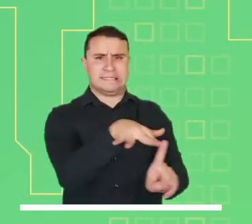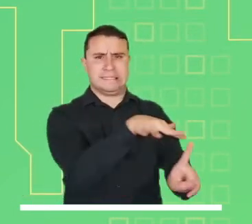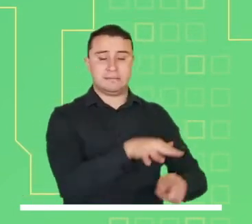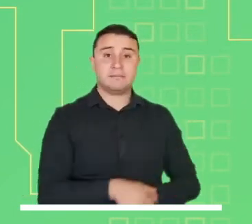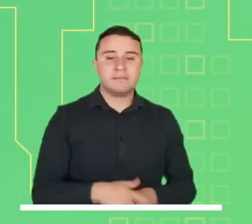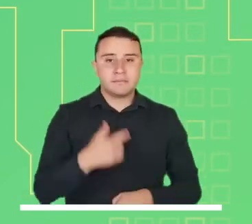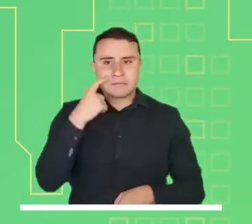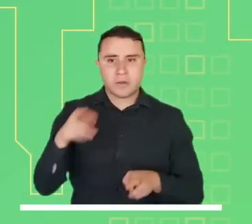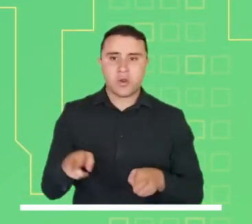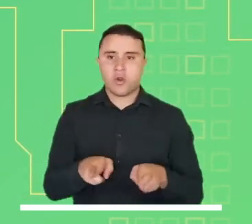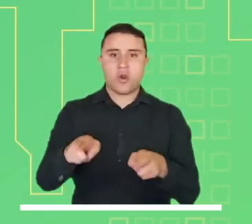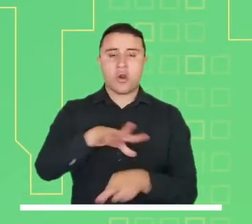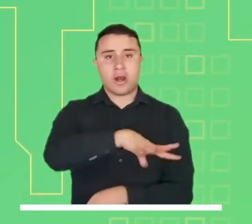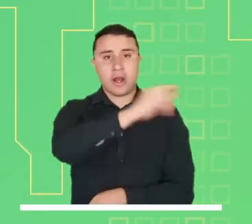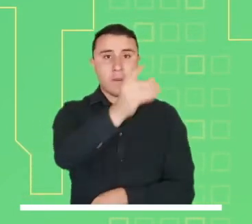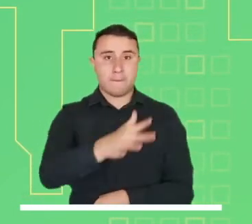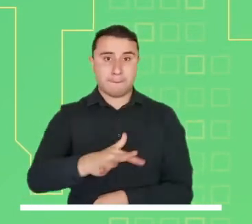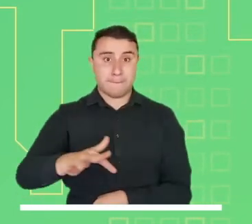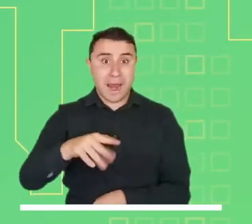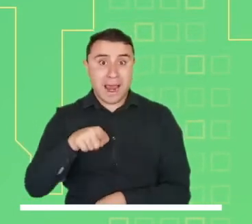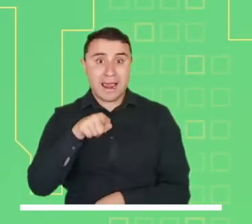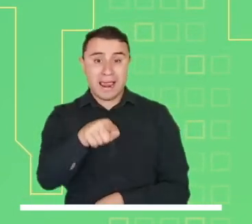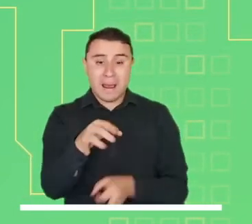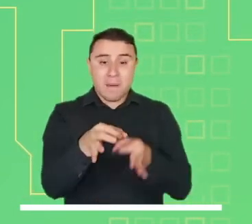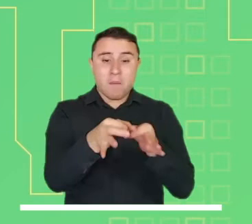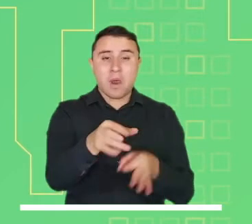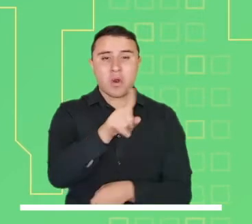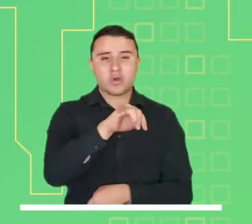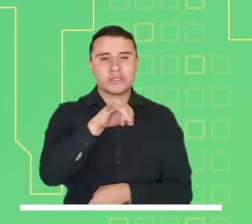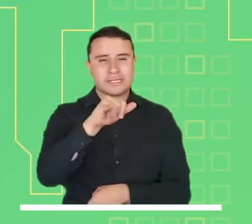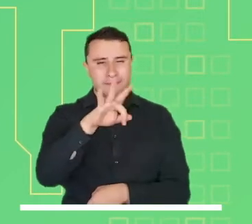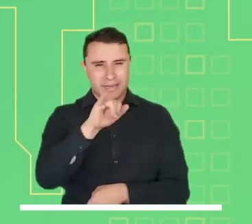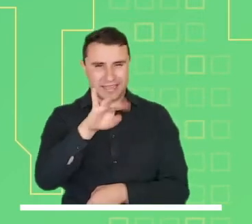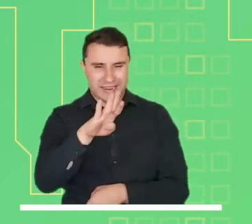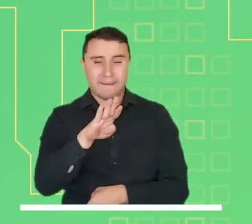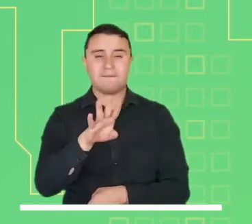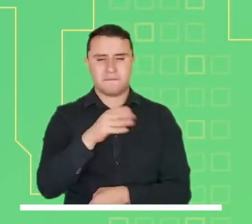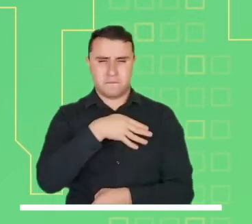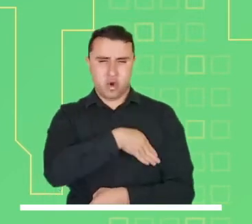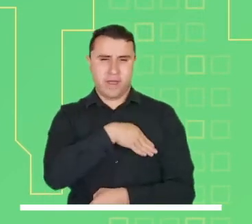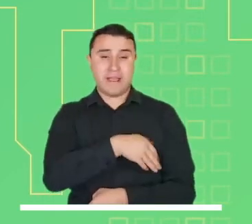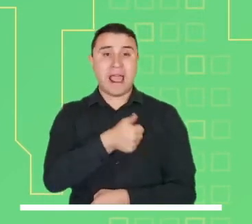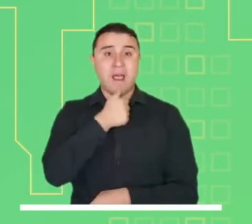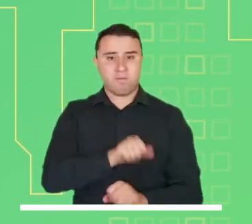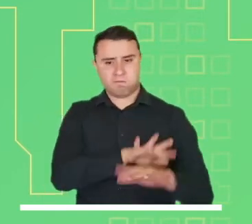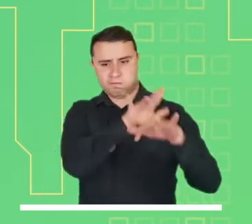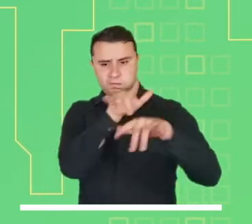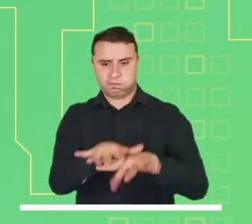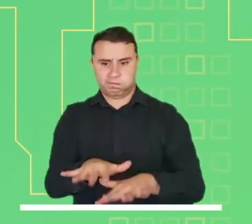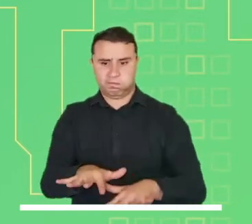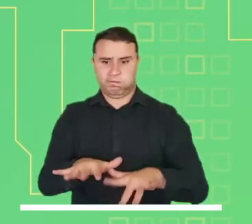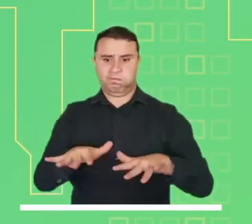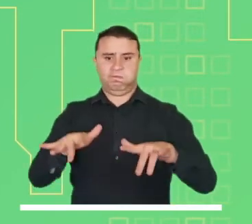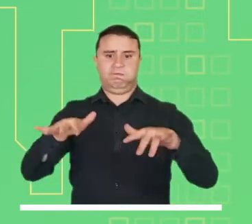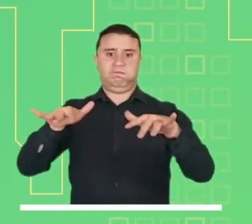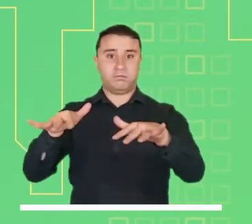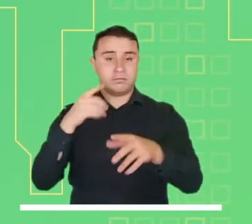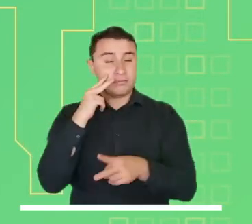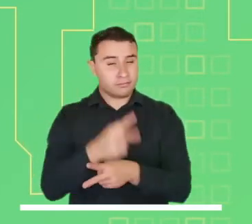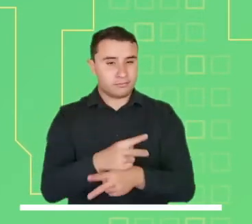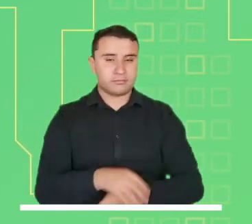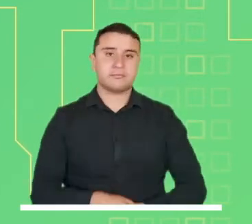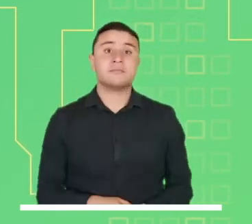Meta, donde se reportan afectaciones en varios barrios del sector. Atención al desbordamiento del río Magdalena a la altura de Cimití, en el